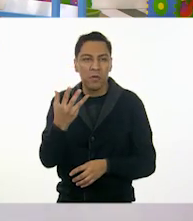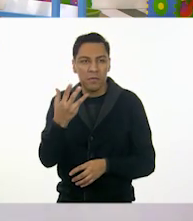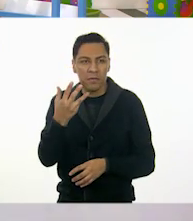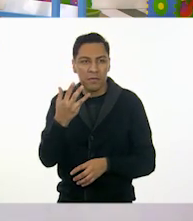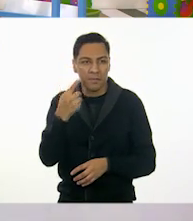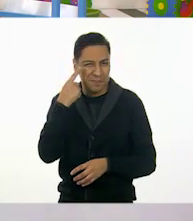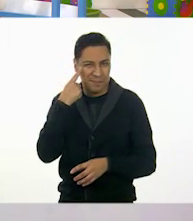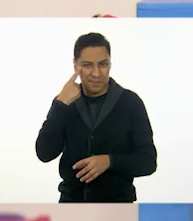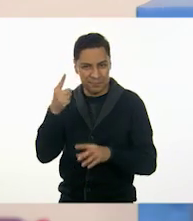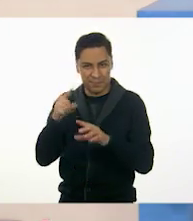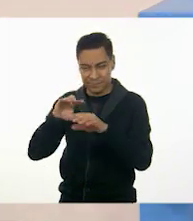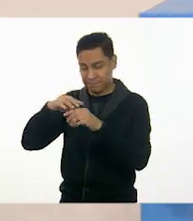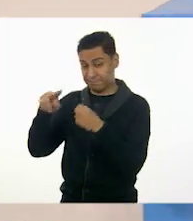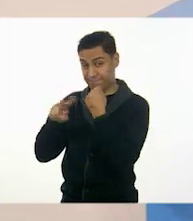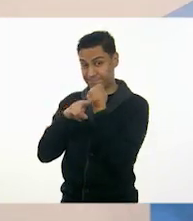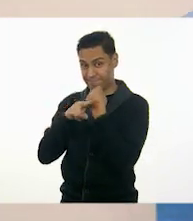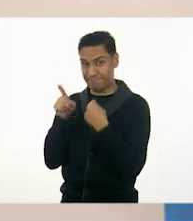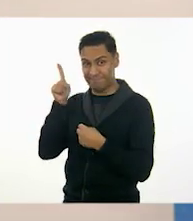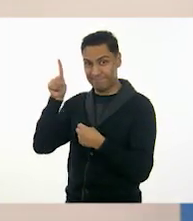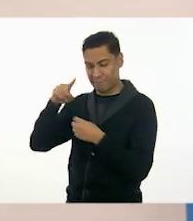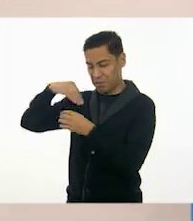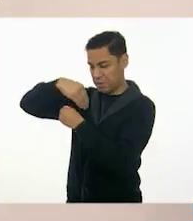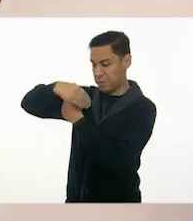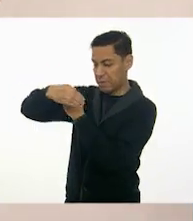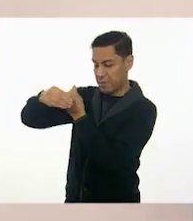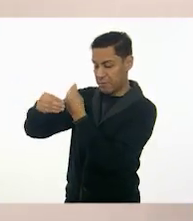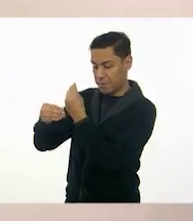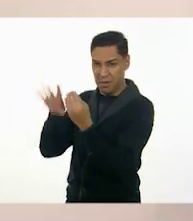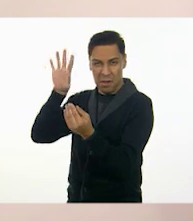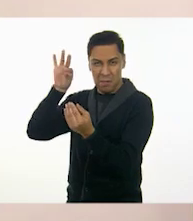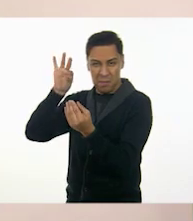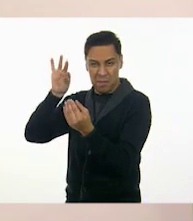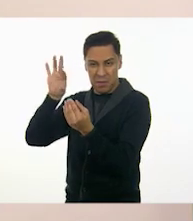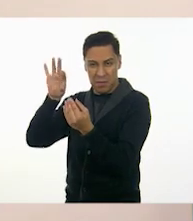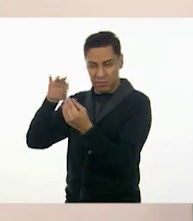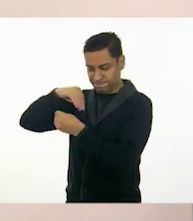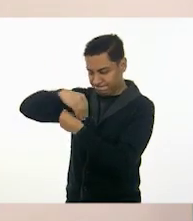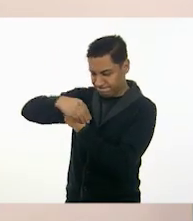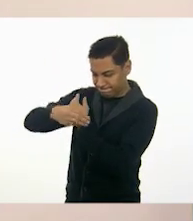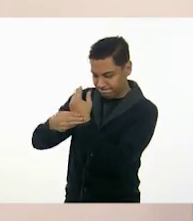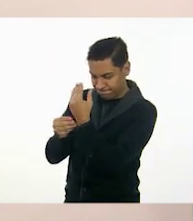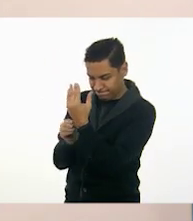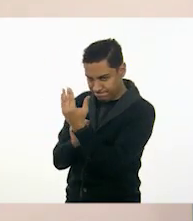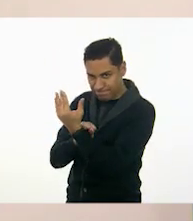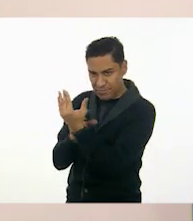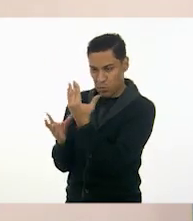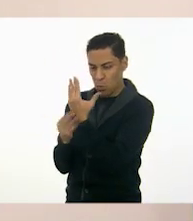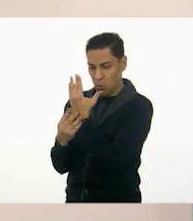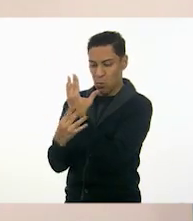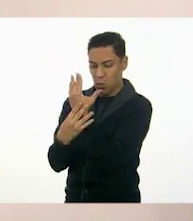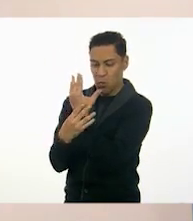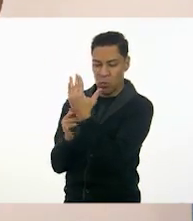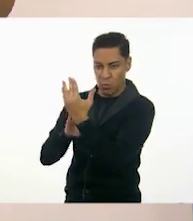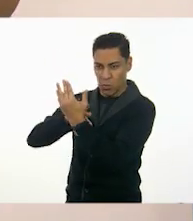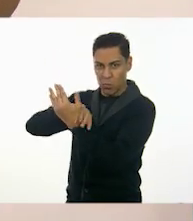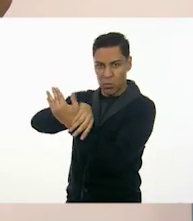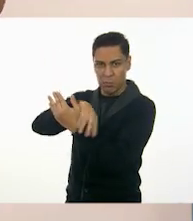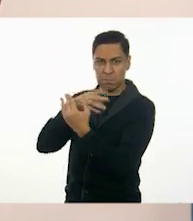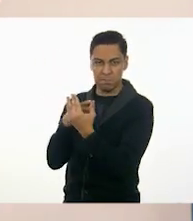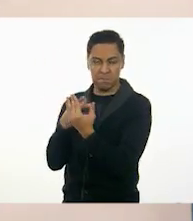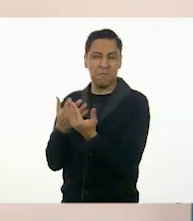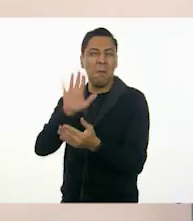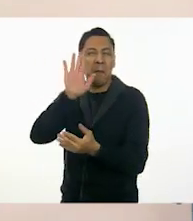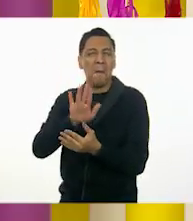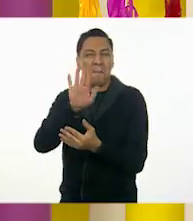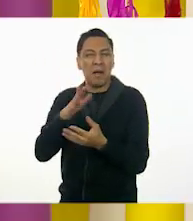Listo. Le vamos a poner un poco de pegamento. Suave. Otro poquito aquí. Vamos a vestir